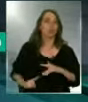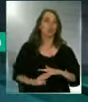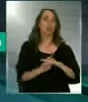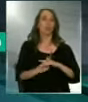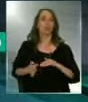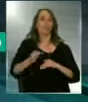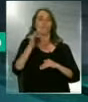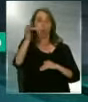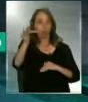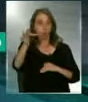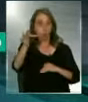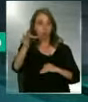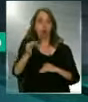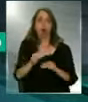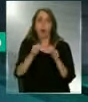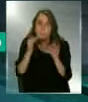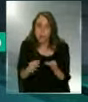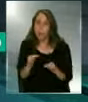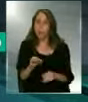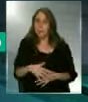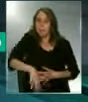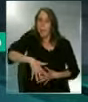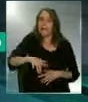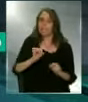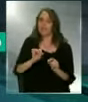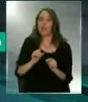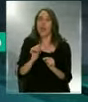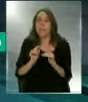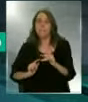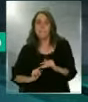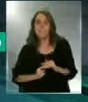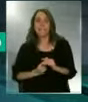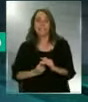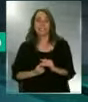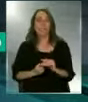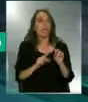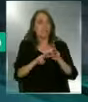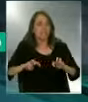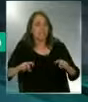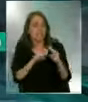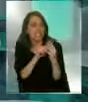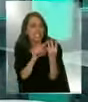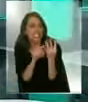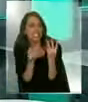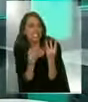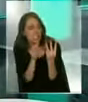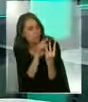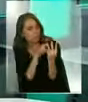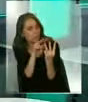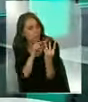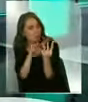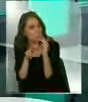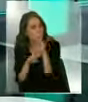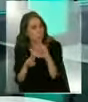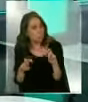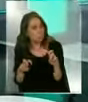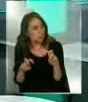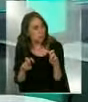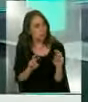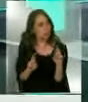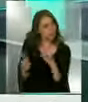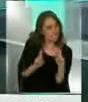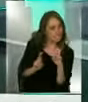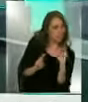Parkinson, pero no necesariamente Parkinson. ¿Ya? Se estudiaron los casos a fondo. ¿Qué se pudo llegar? ¿Cuál es la conclusión de este estudio? ¿Hay alguna